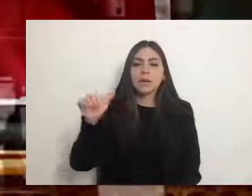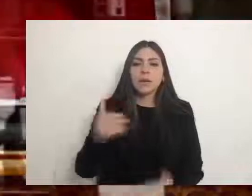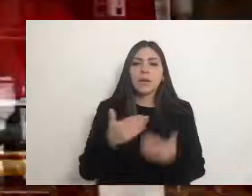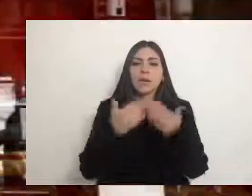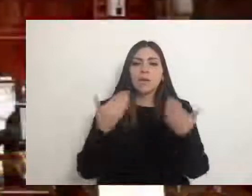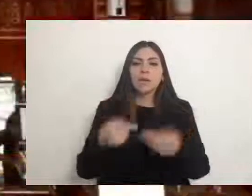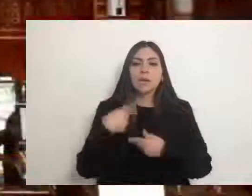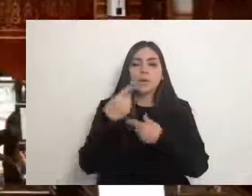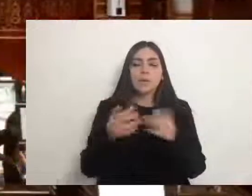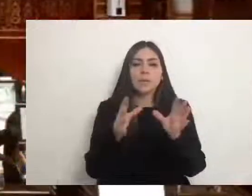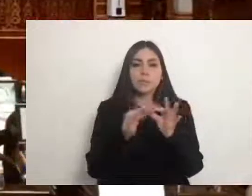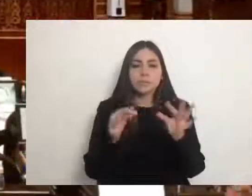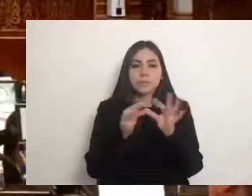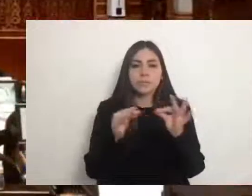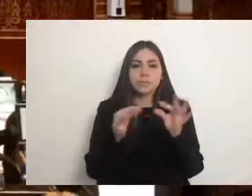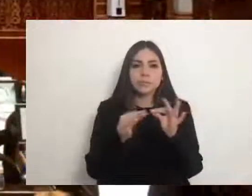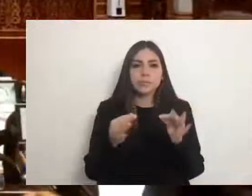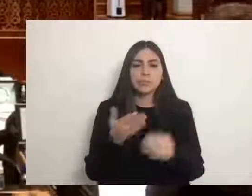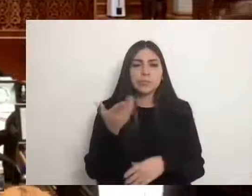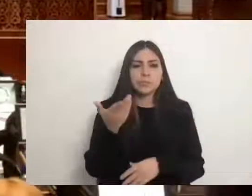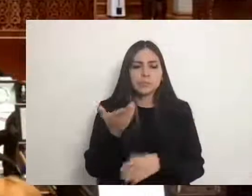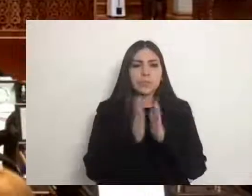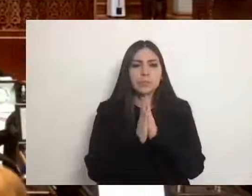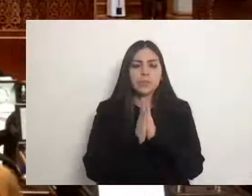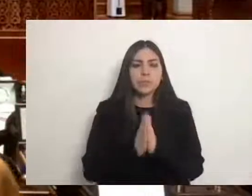Por favor, diputada.